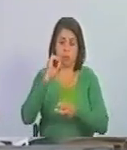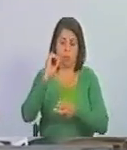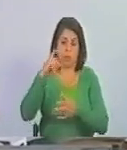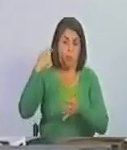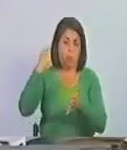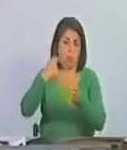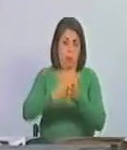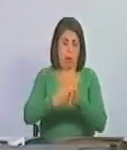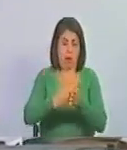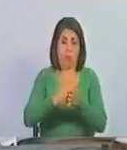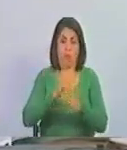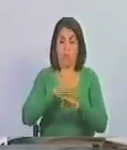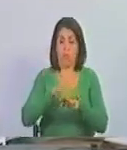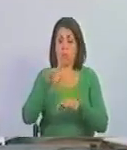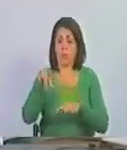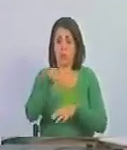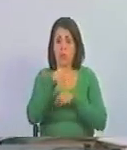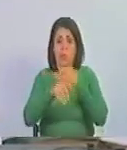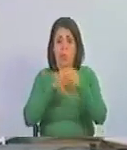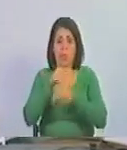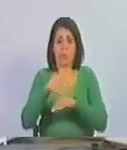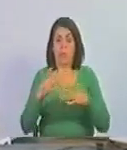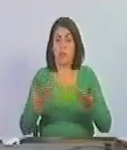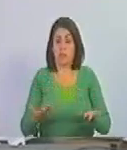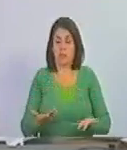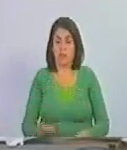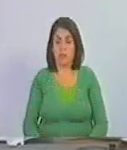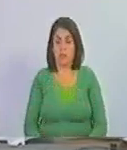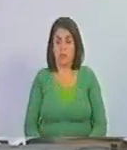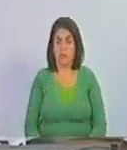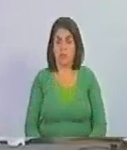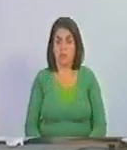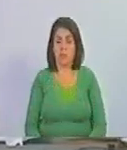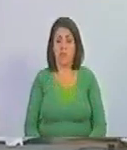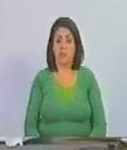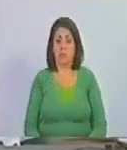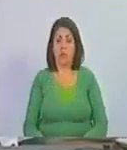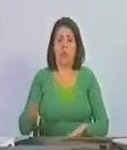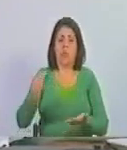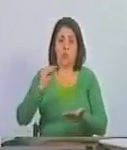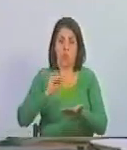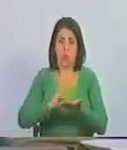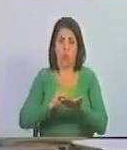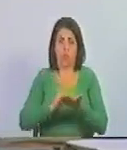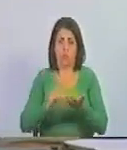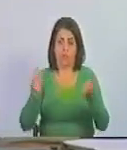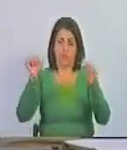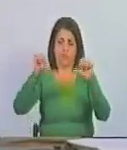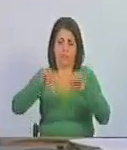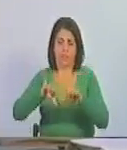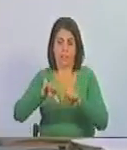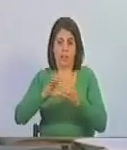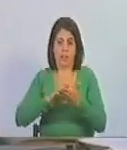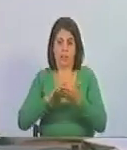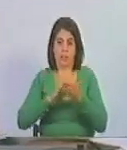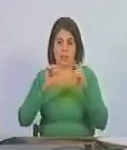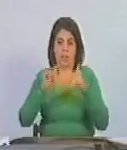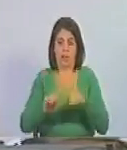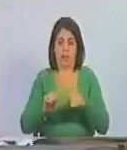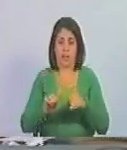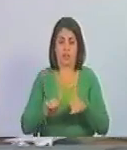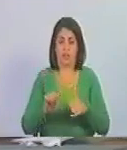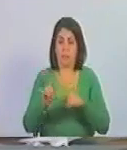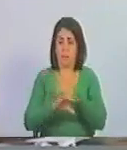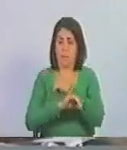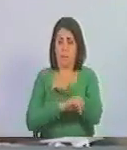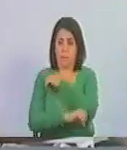no porque vayamos a llegar a resarcir el daño de este delincuente a él